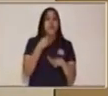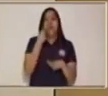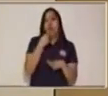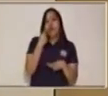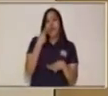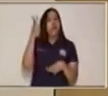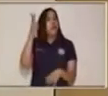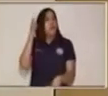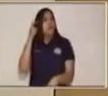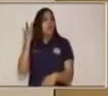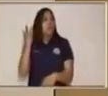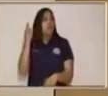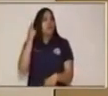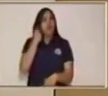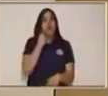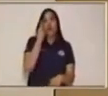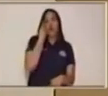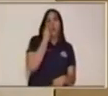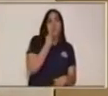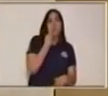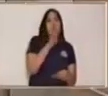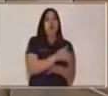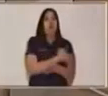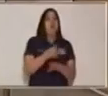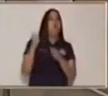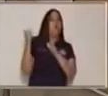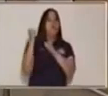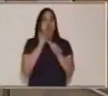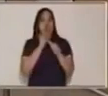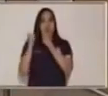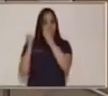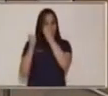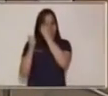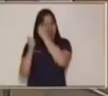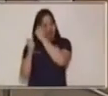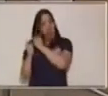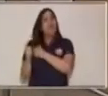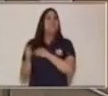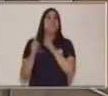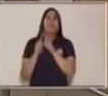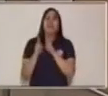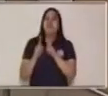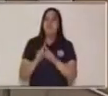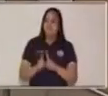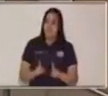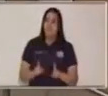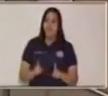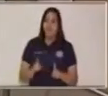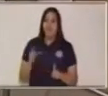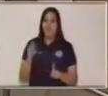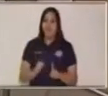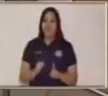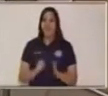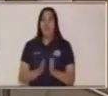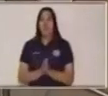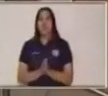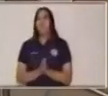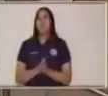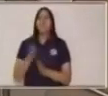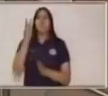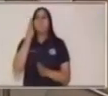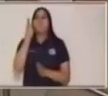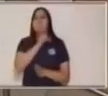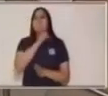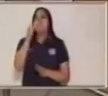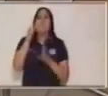en abril. A veces el clima influye en el tipo de música que escuchamos. Ahora, vamos a ver qué